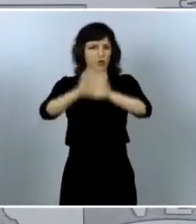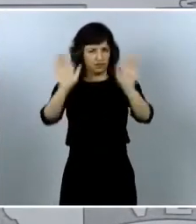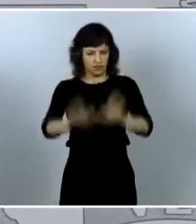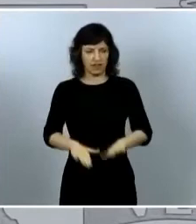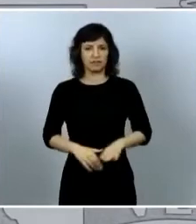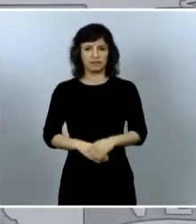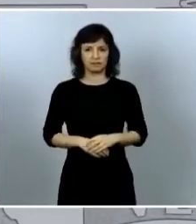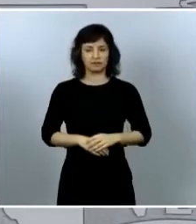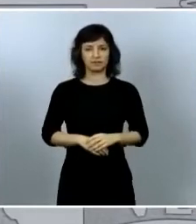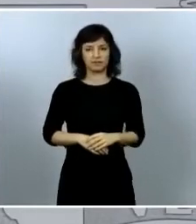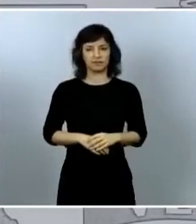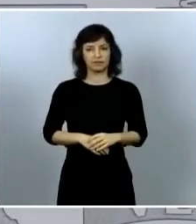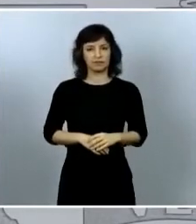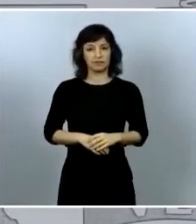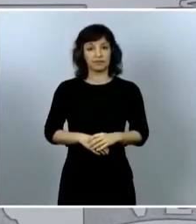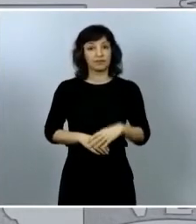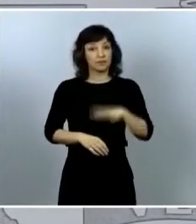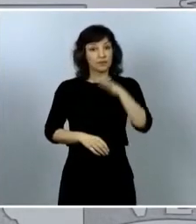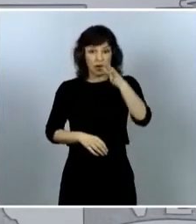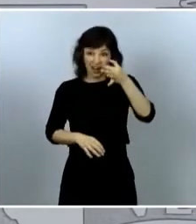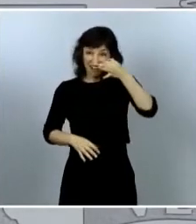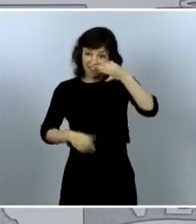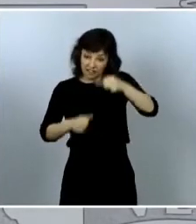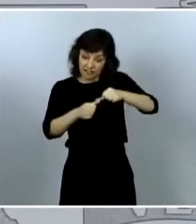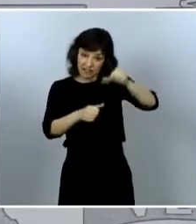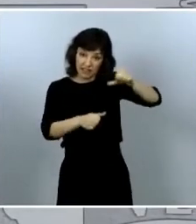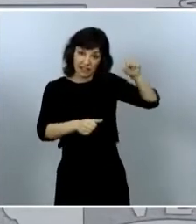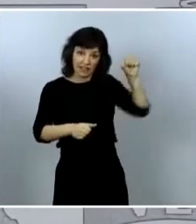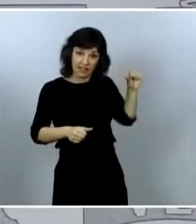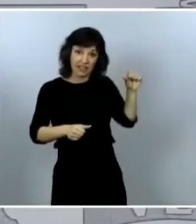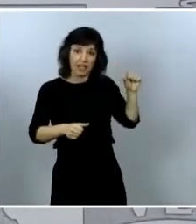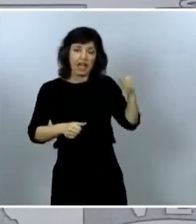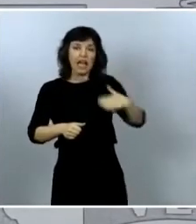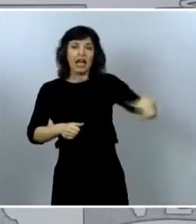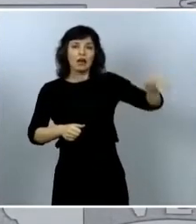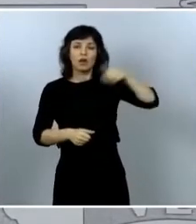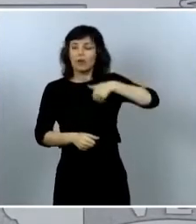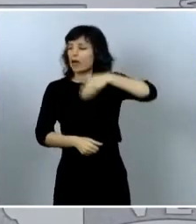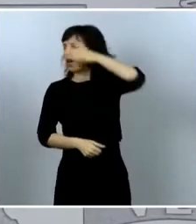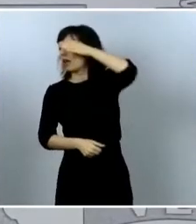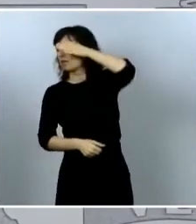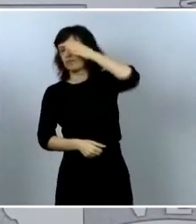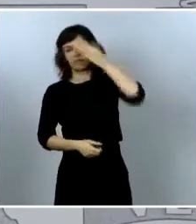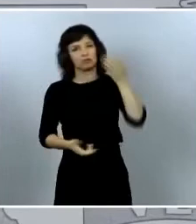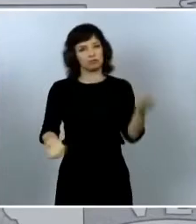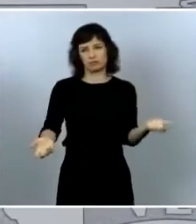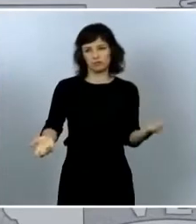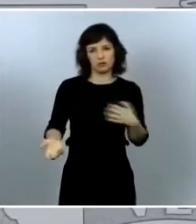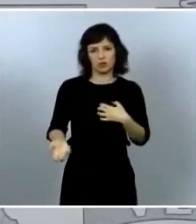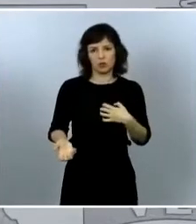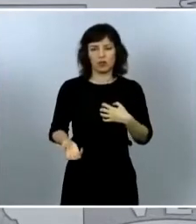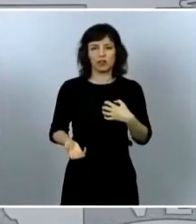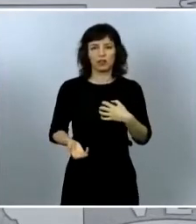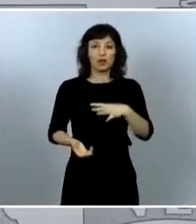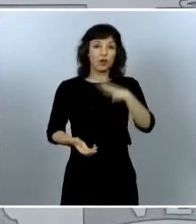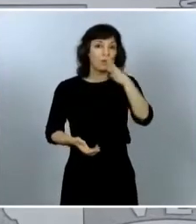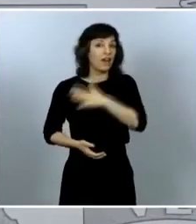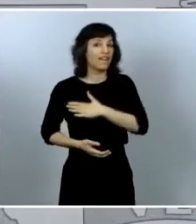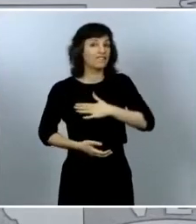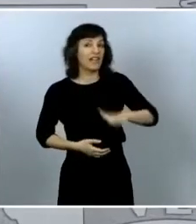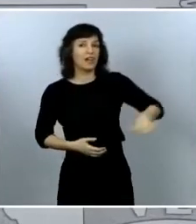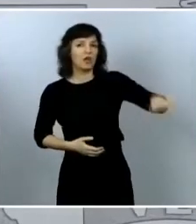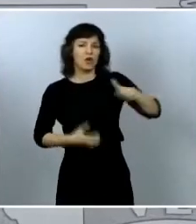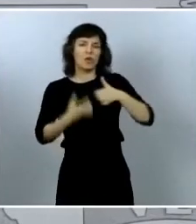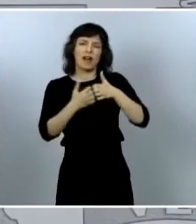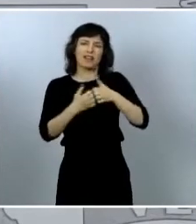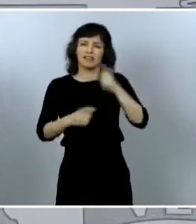porque después de lo que hemos vivido Europa no puede mirar a otra parte porque luchamos por hacer la Europa de todos y otra iniciativa de ámbito